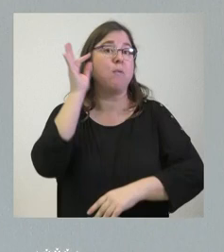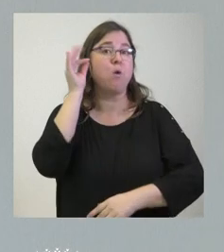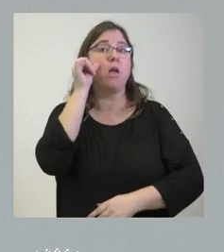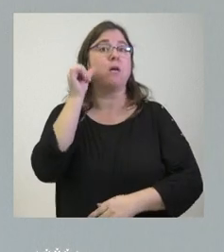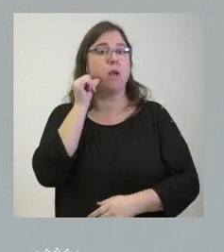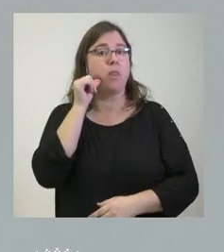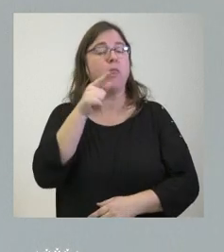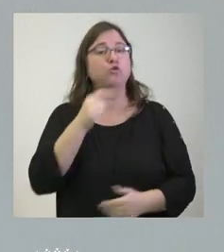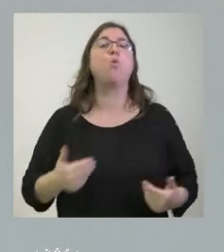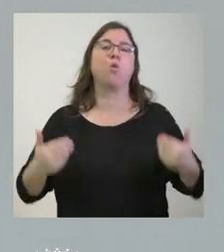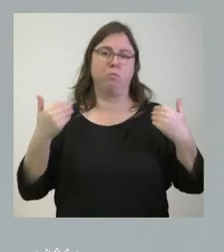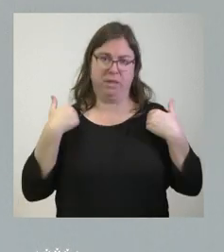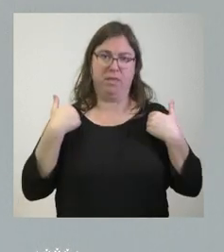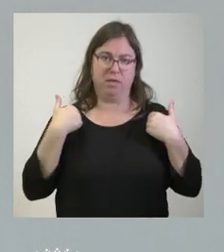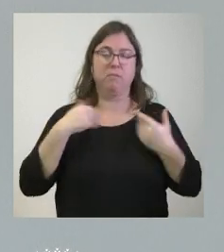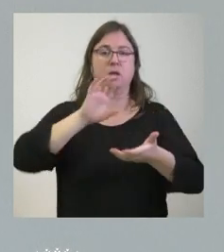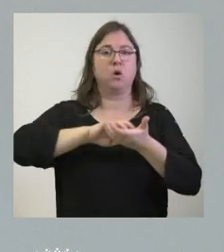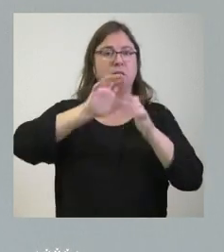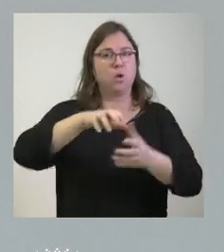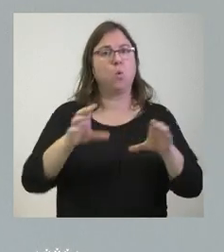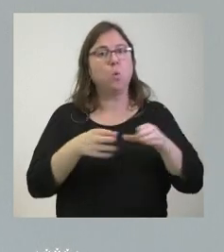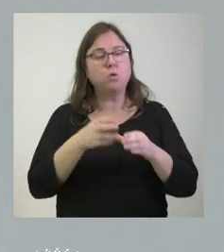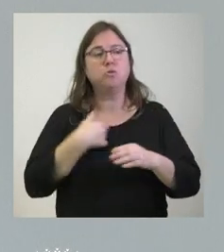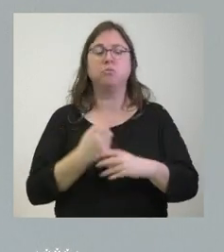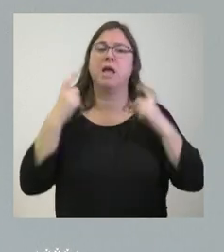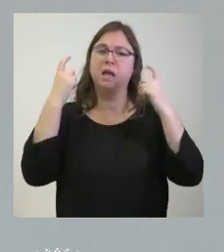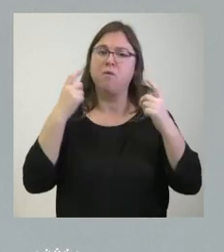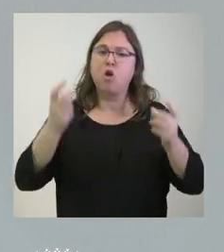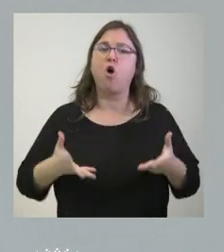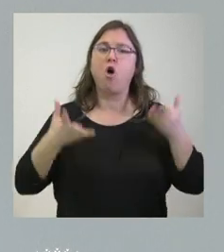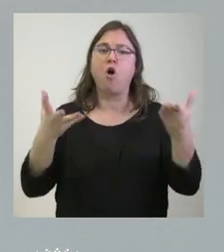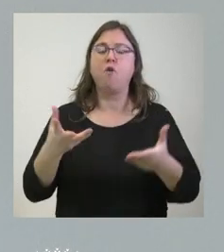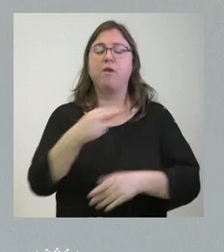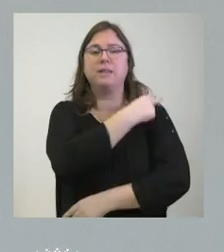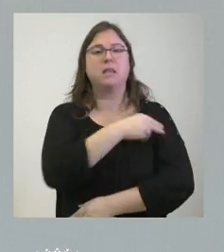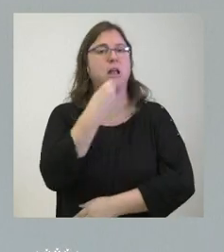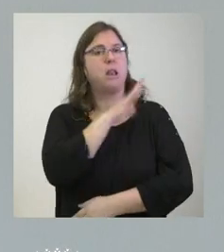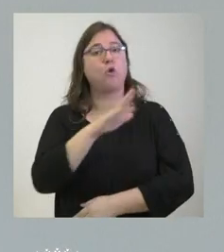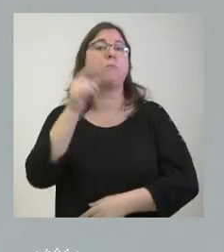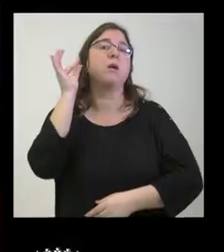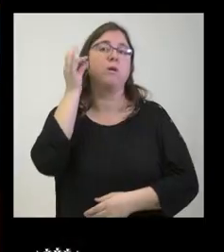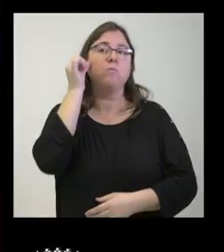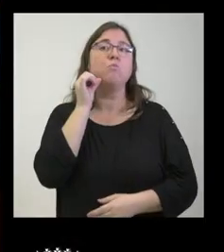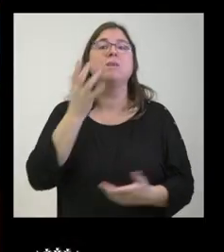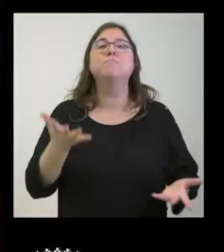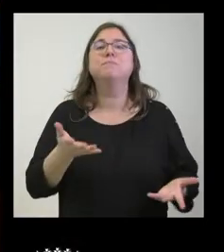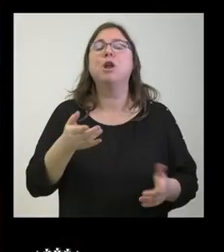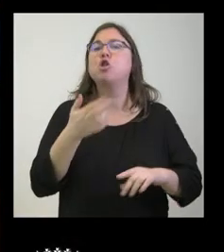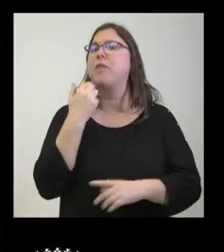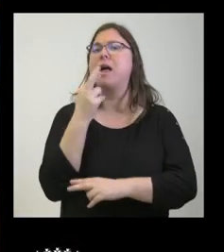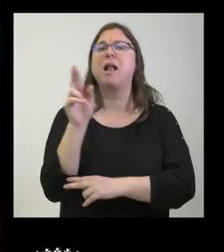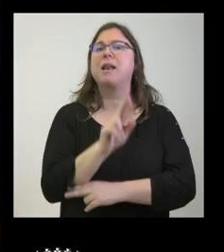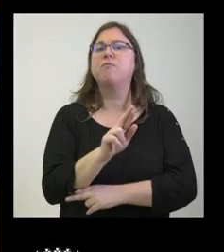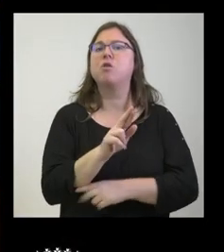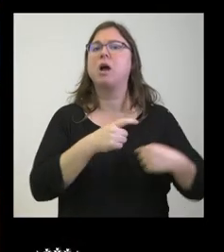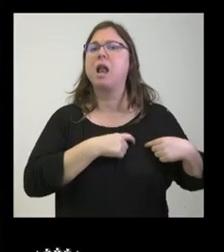que también es competencia de la Junta de Castellón y hacemos el esfuerzo para ofrecer la mejor sanidad posible también a las mujeres embarazadas pero en qué consiste el refuerzo en el latido